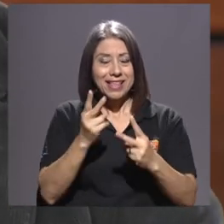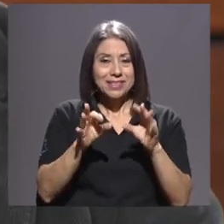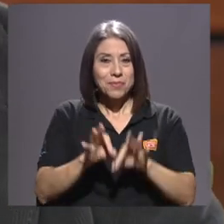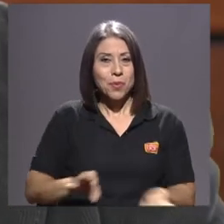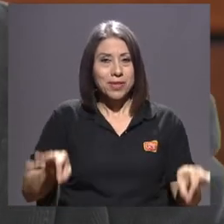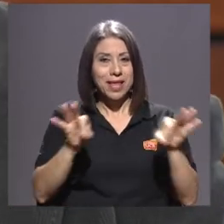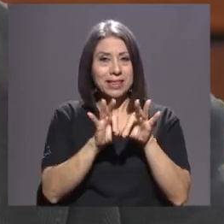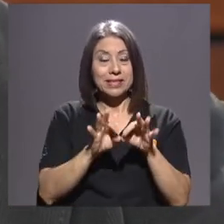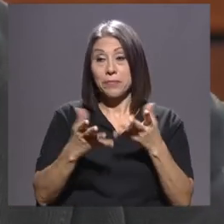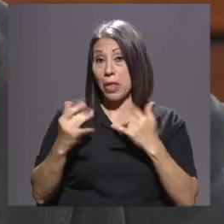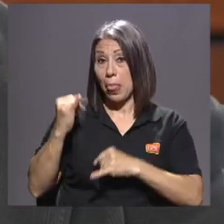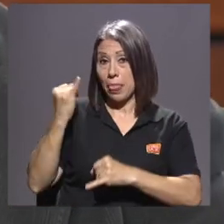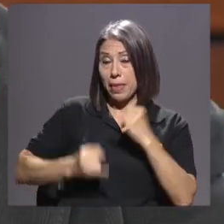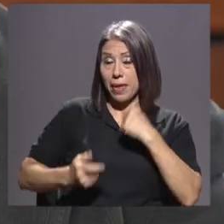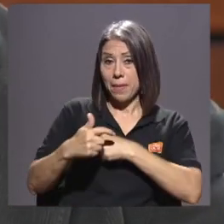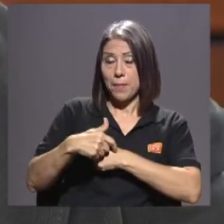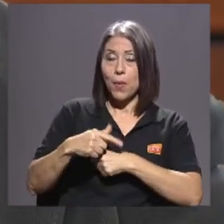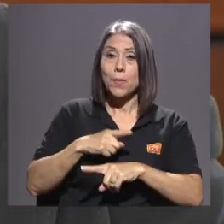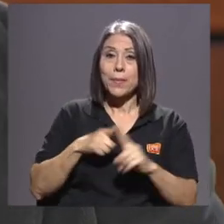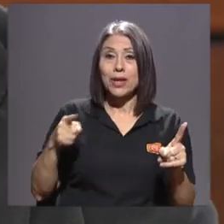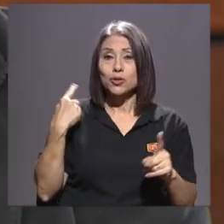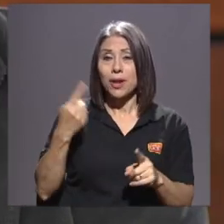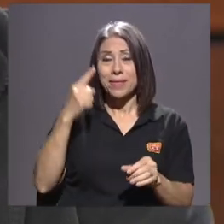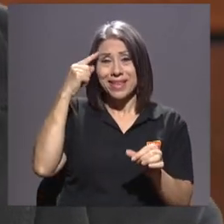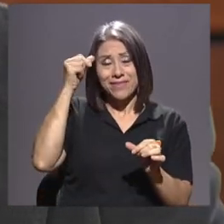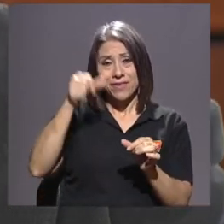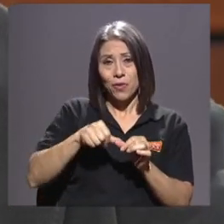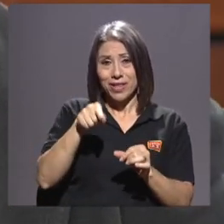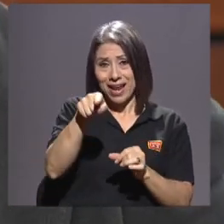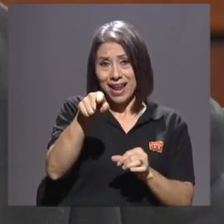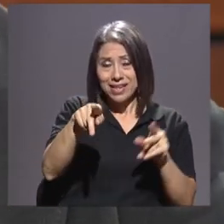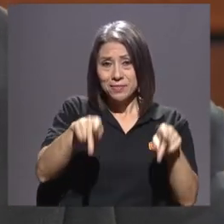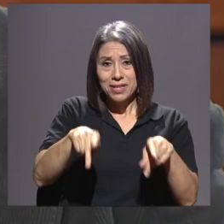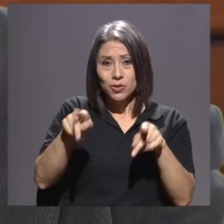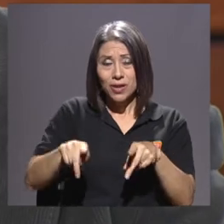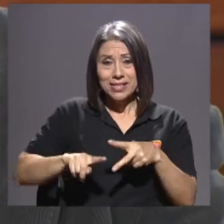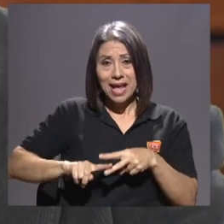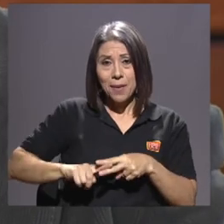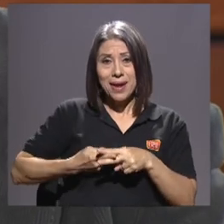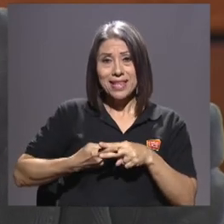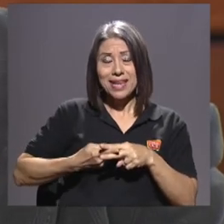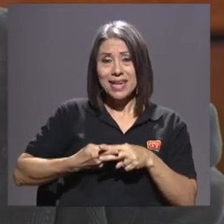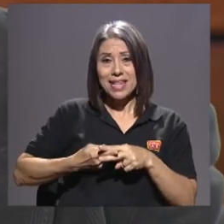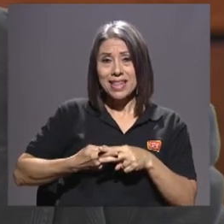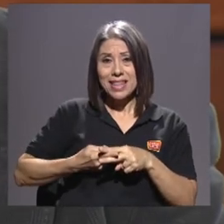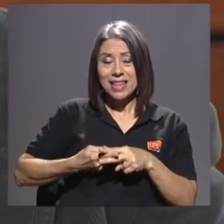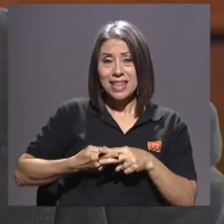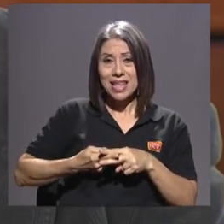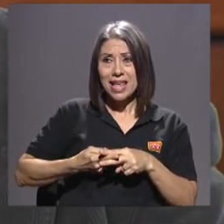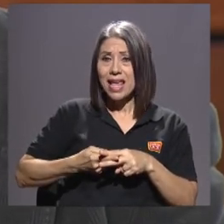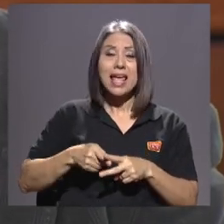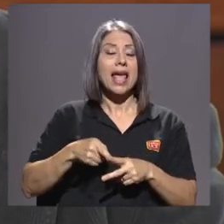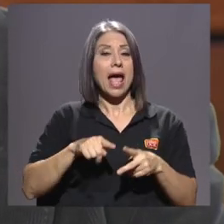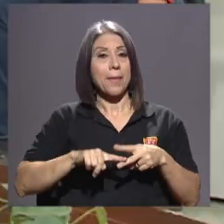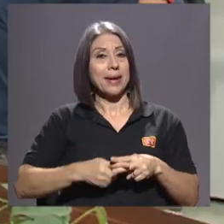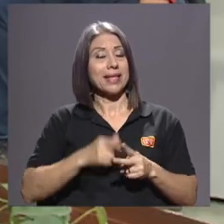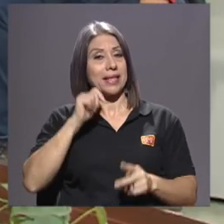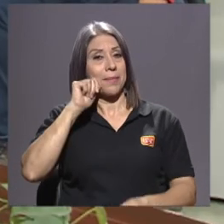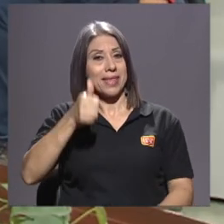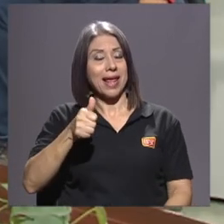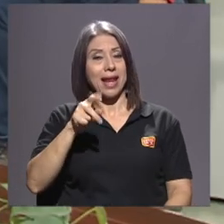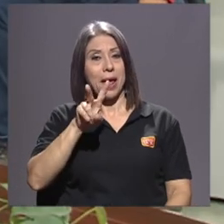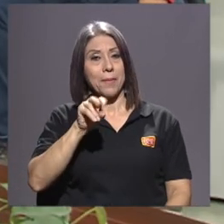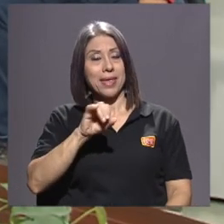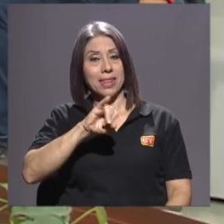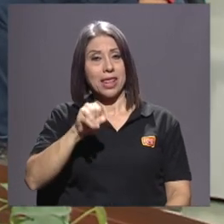pero nada más para recordarle a las personas, a partir del 20 de julio, mañana 20,